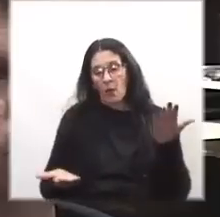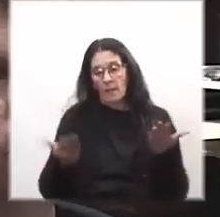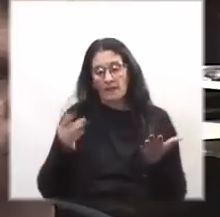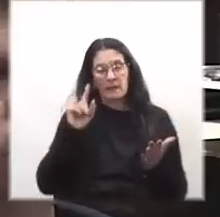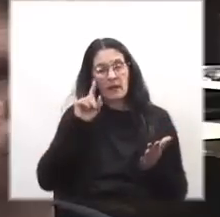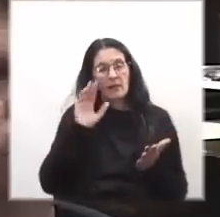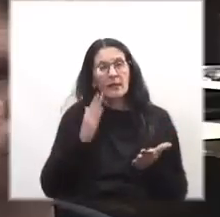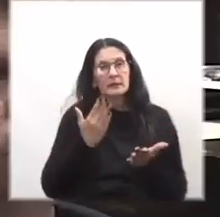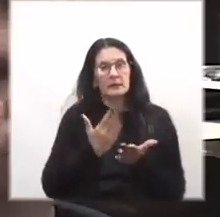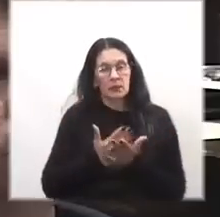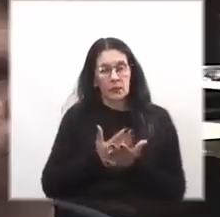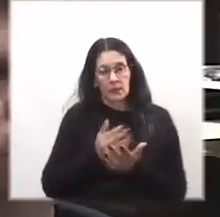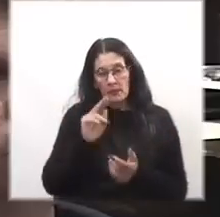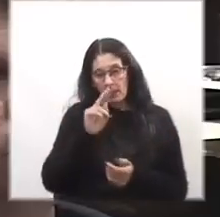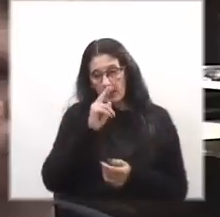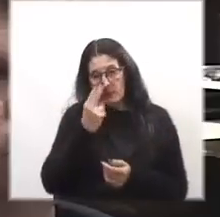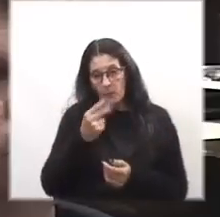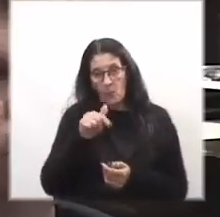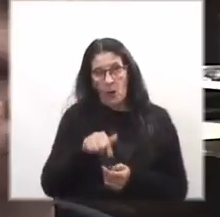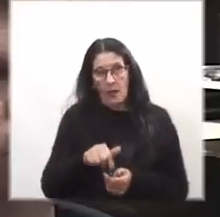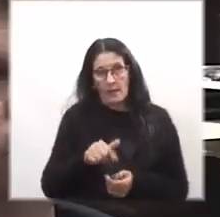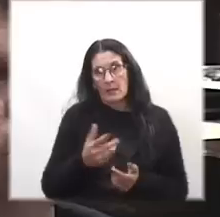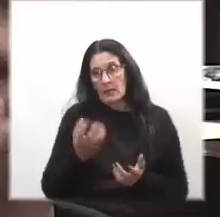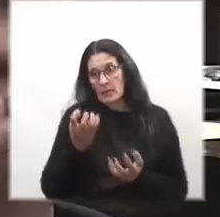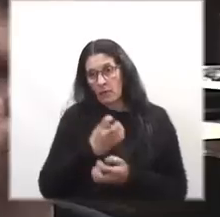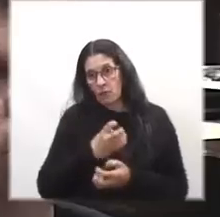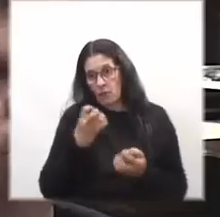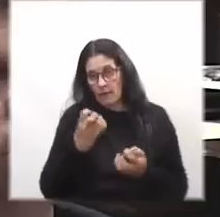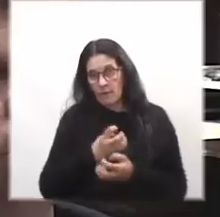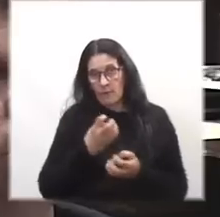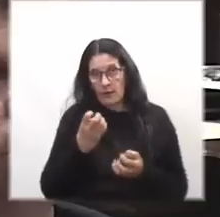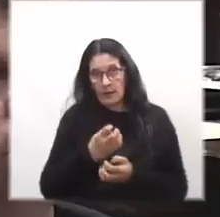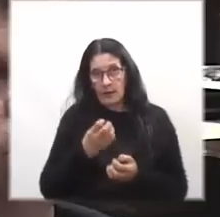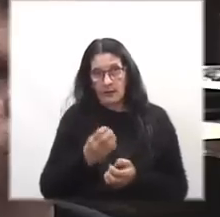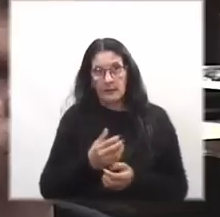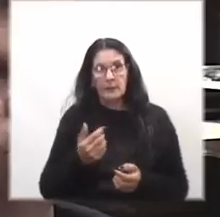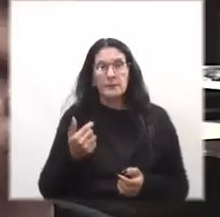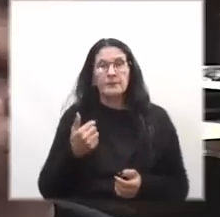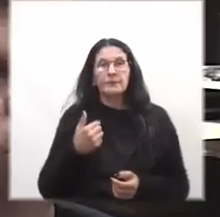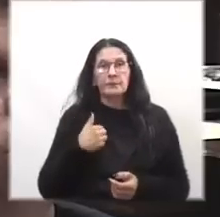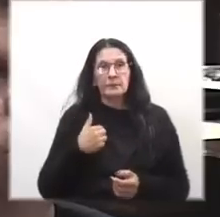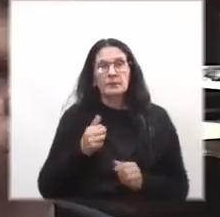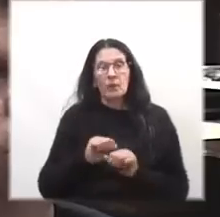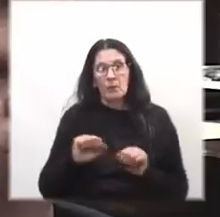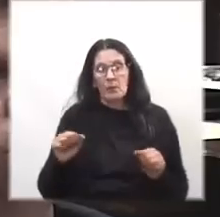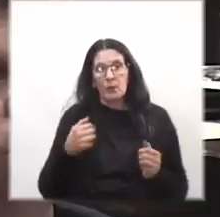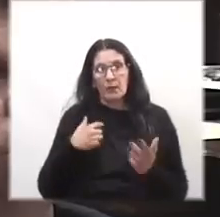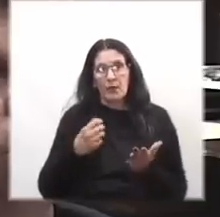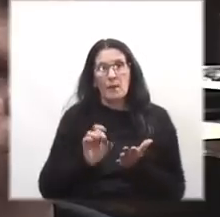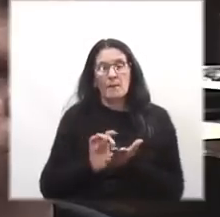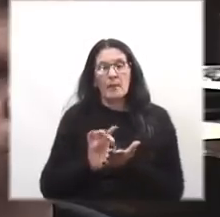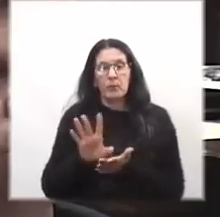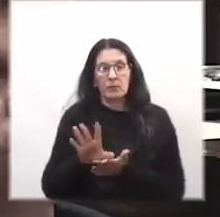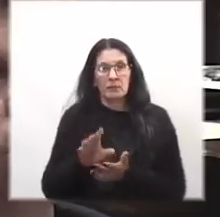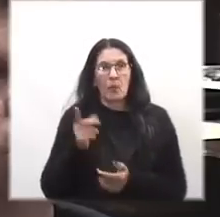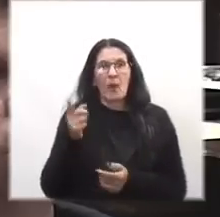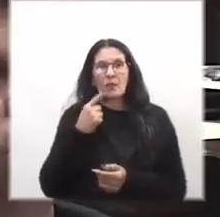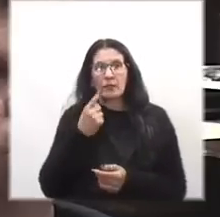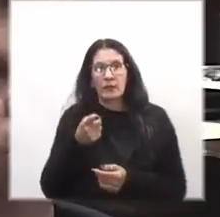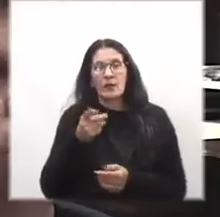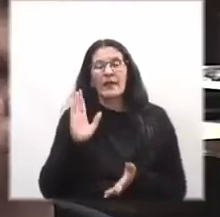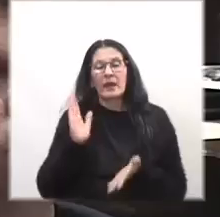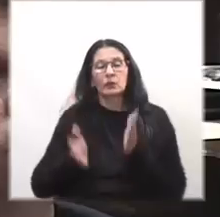uruguaya, que fue despreciable y que nadie puede decir que yo no me he referido porque me tuvieron a punto de expulsar de Cabildo cuando dije que eran torturadores?